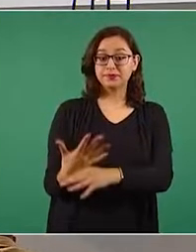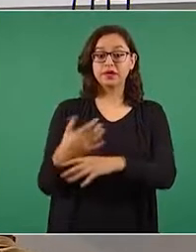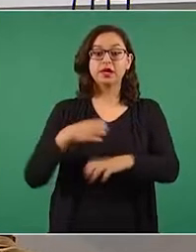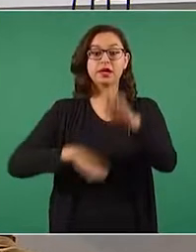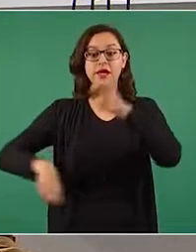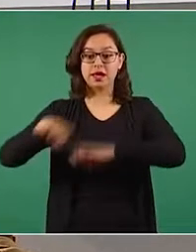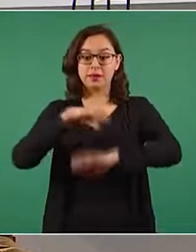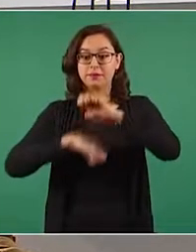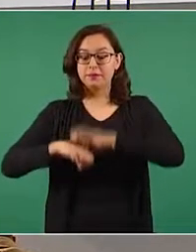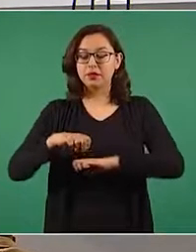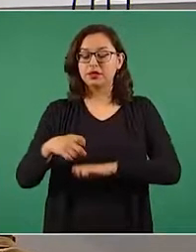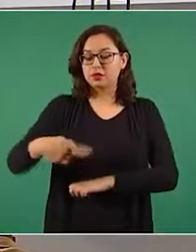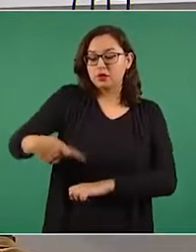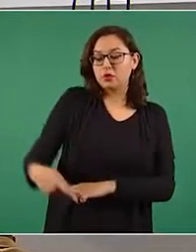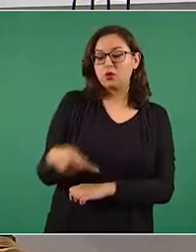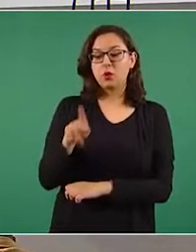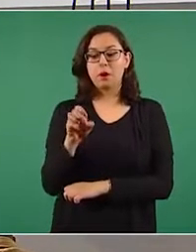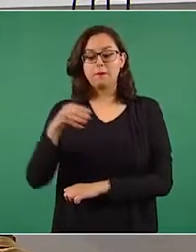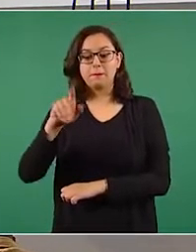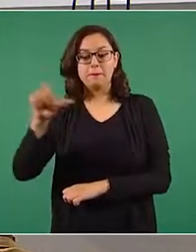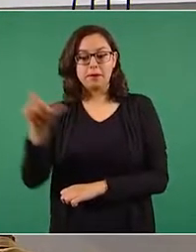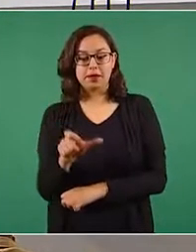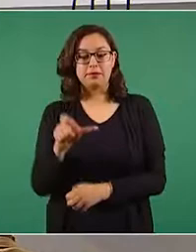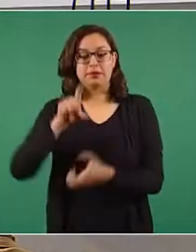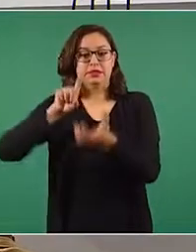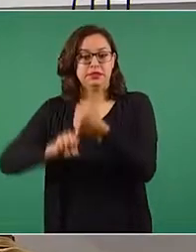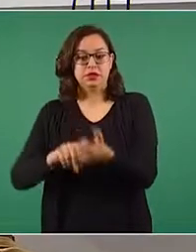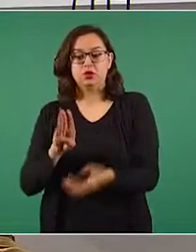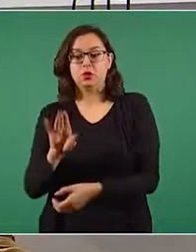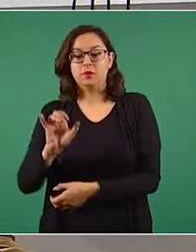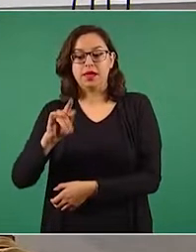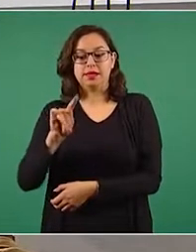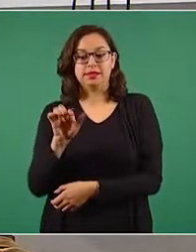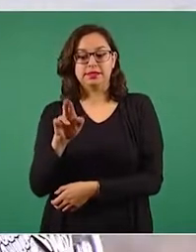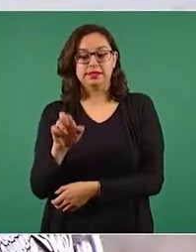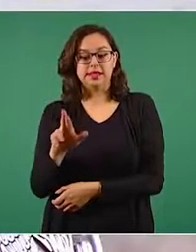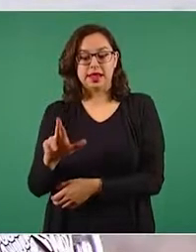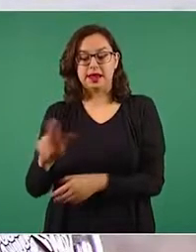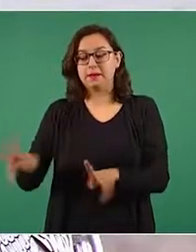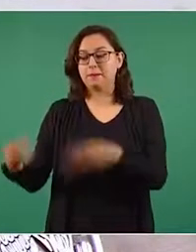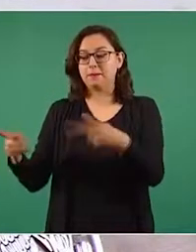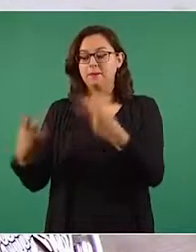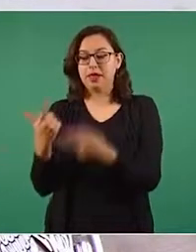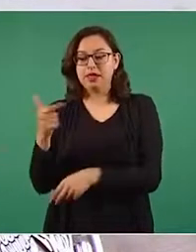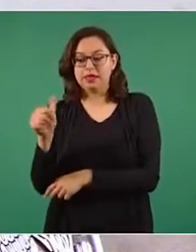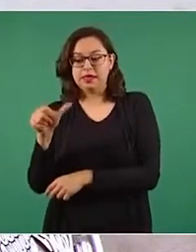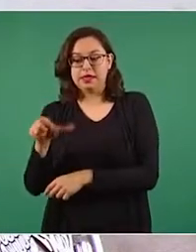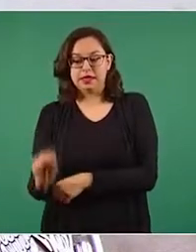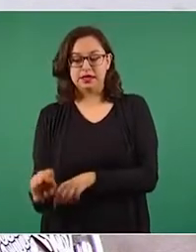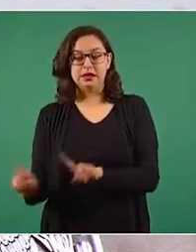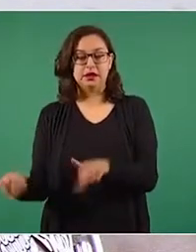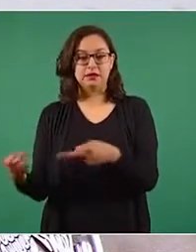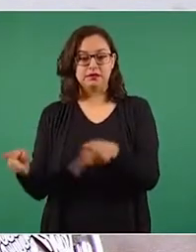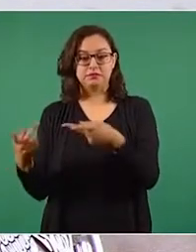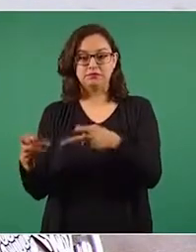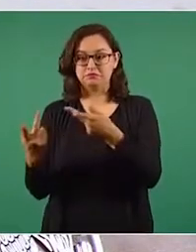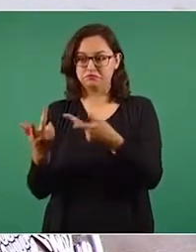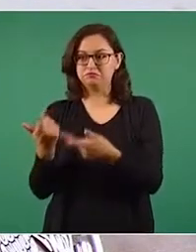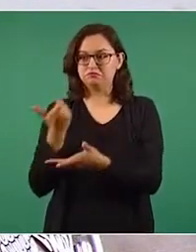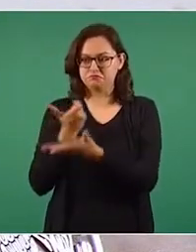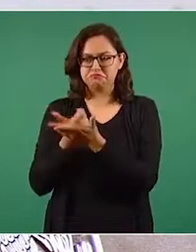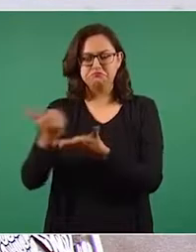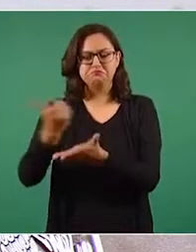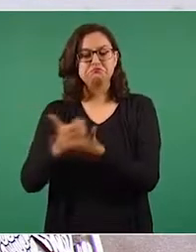estatal Gas Bienestar Pemex, que el gobierno echará a andar para suministrar gas a la población a precios